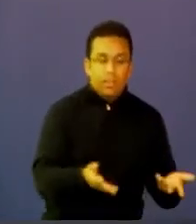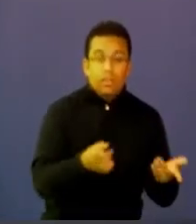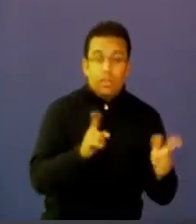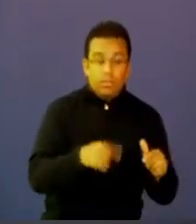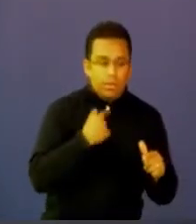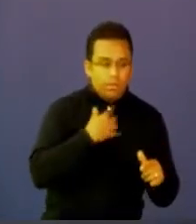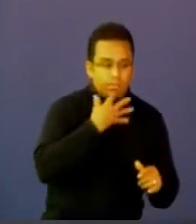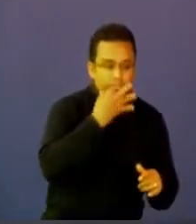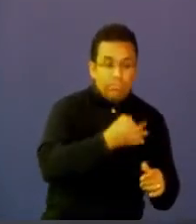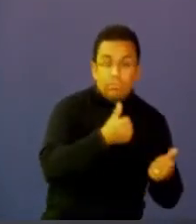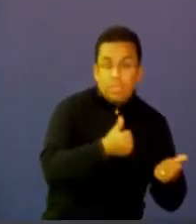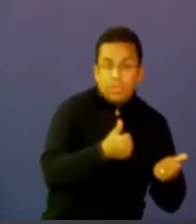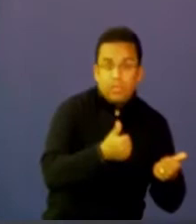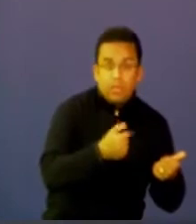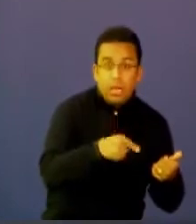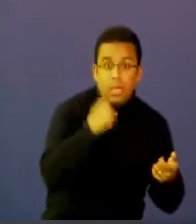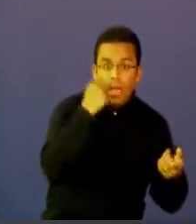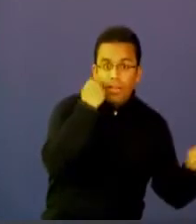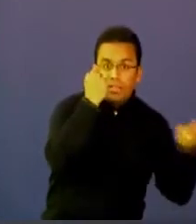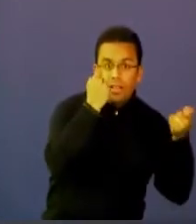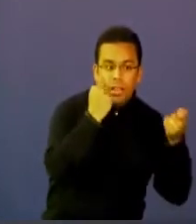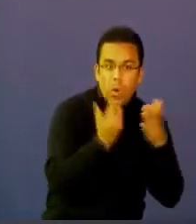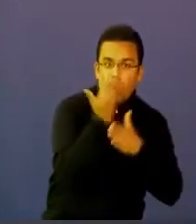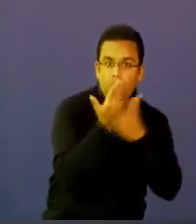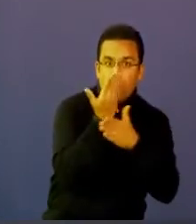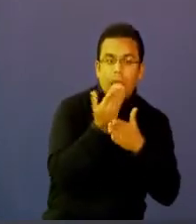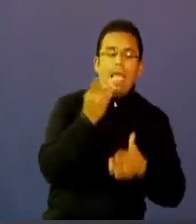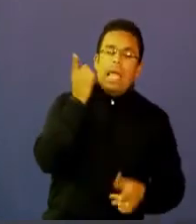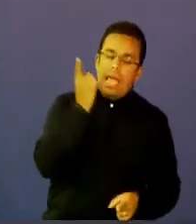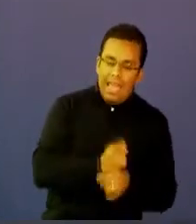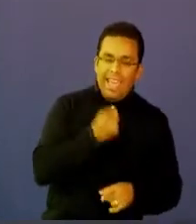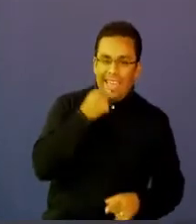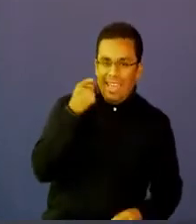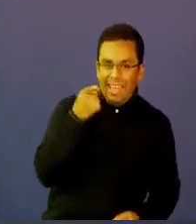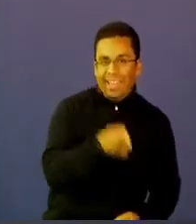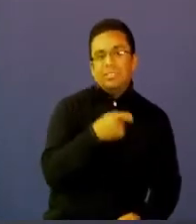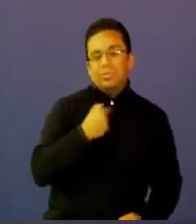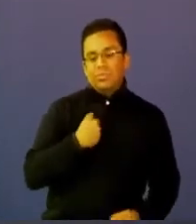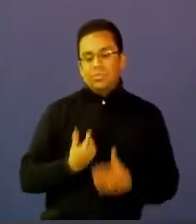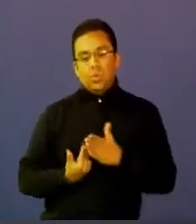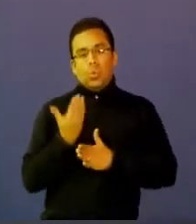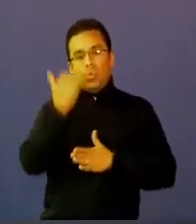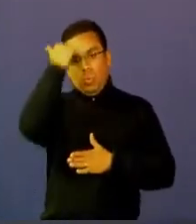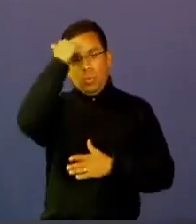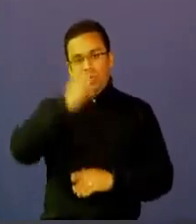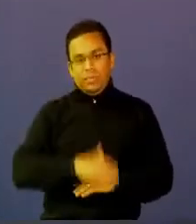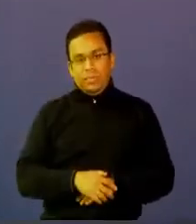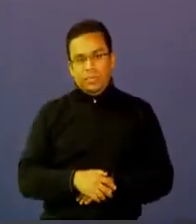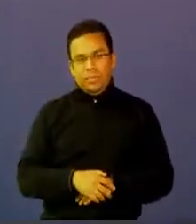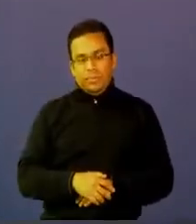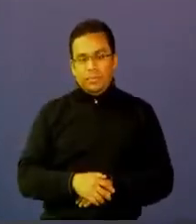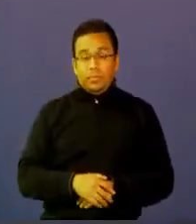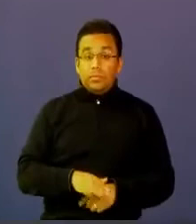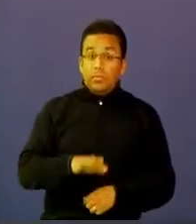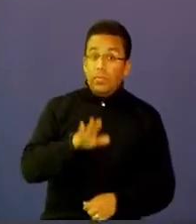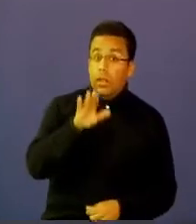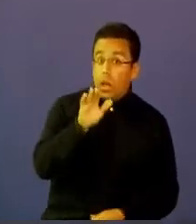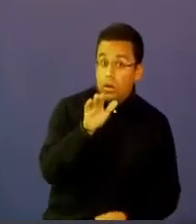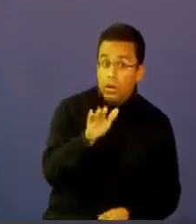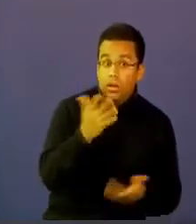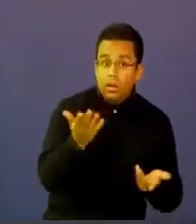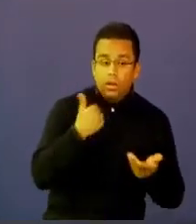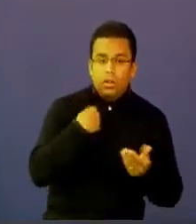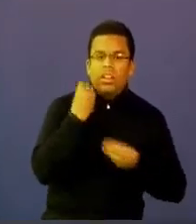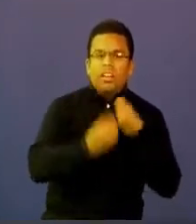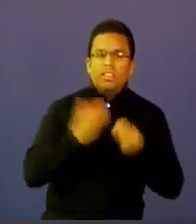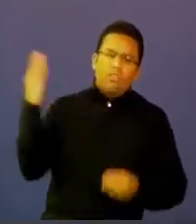innovadoras y a eso nos enfrentamos los nuevos docentes. Pero yo quiero resaltar algo más que empieza a ser un paso más adelante